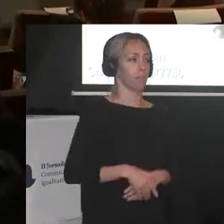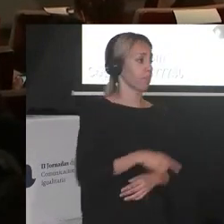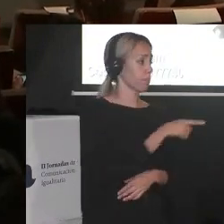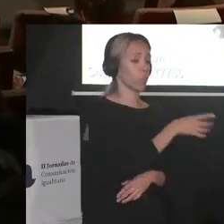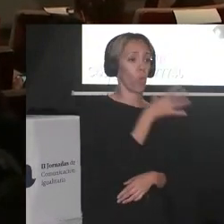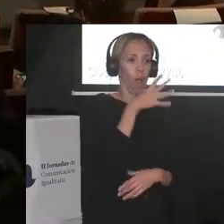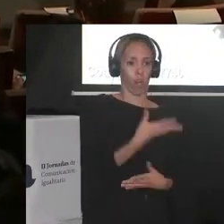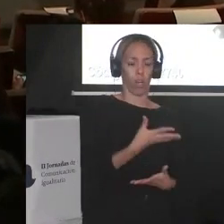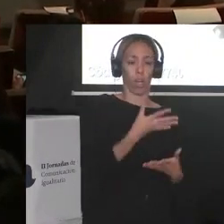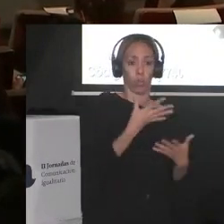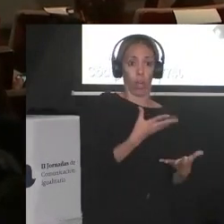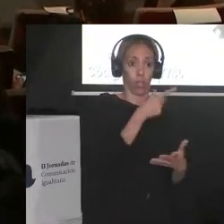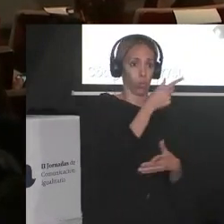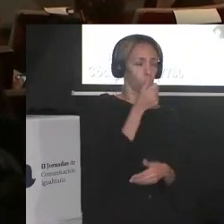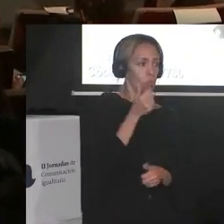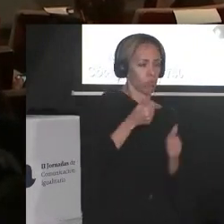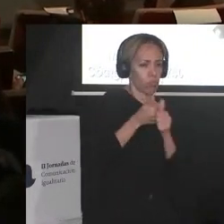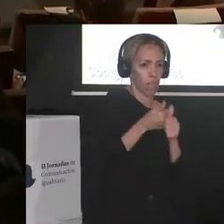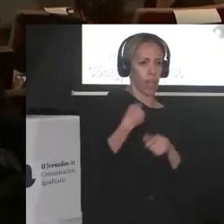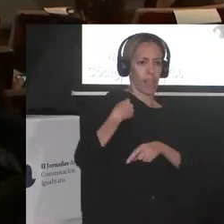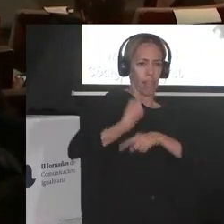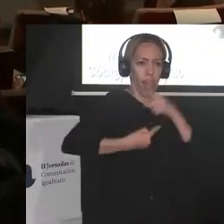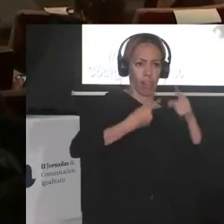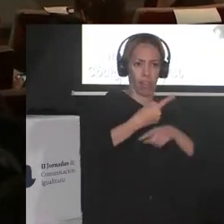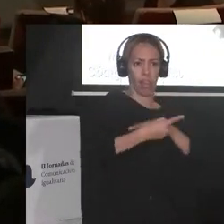actualidad del día a día